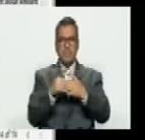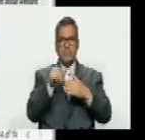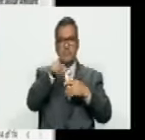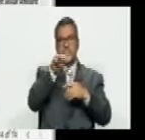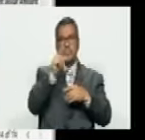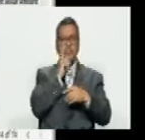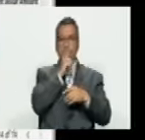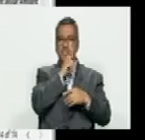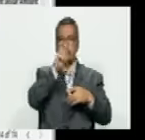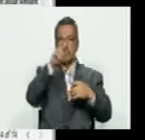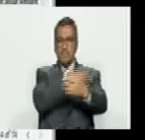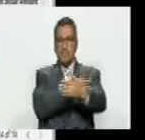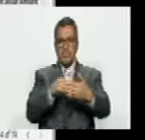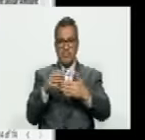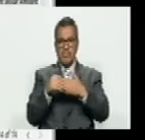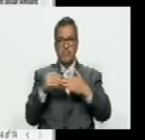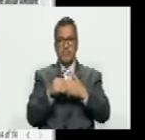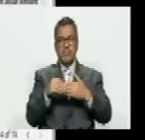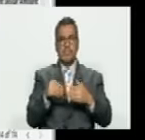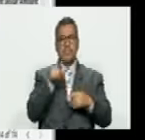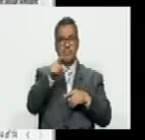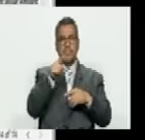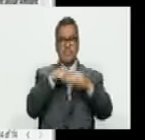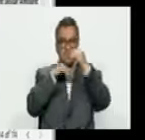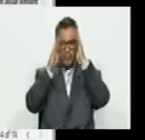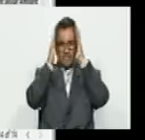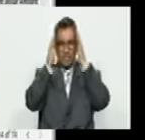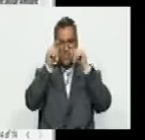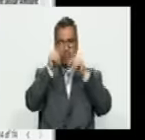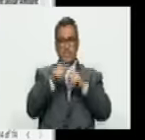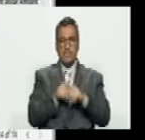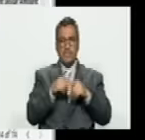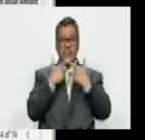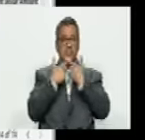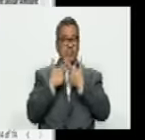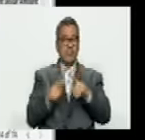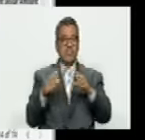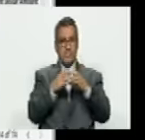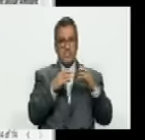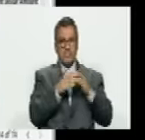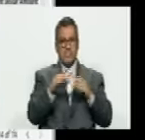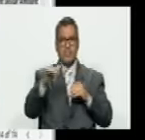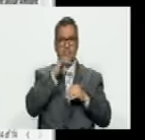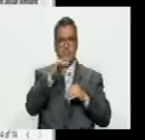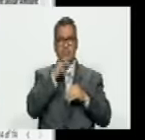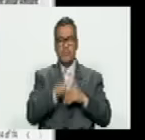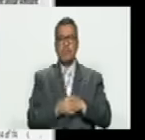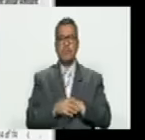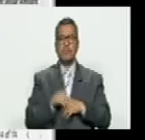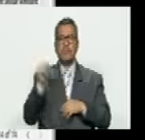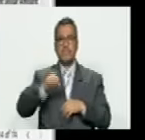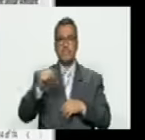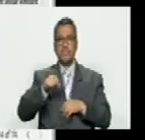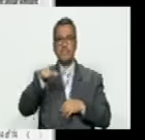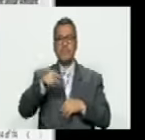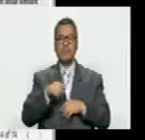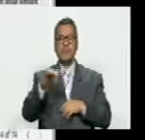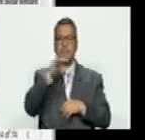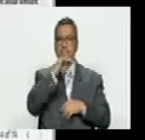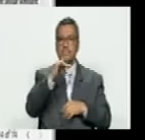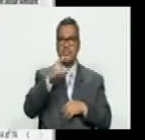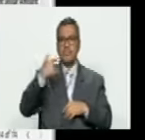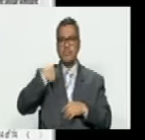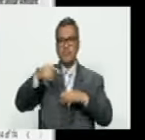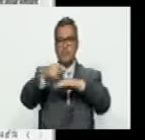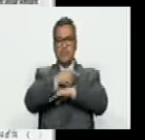nombre 2 millones de dólares y hay otro que llama la atención que es libre flujo de noticias es decir la información que